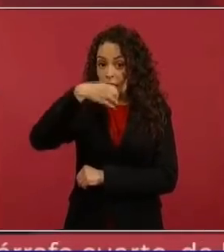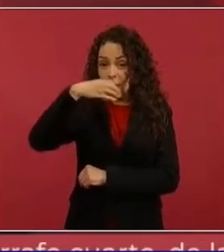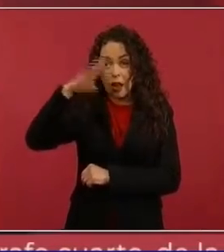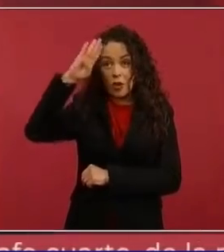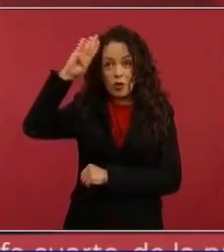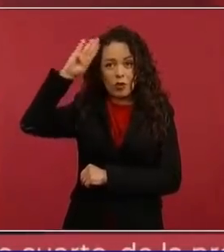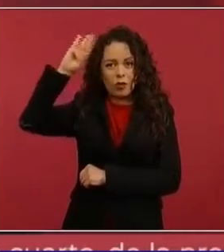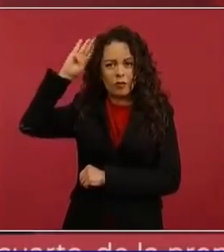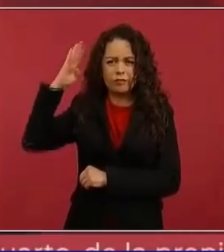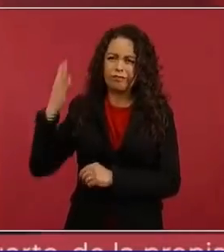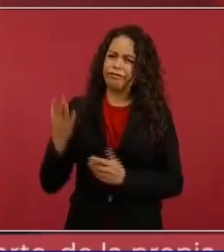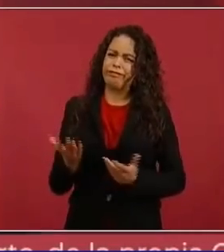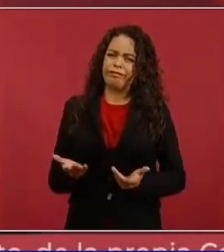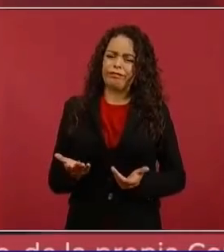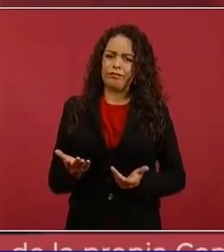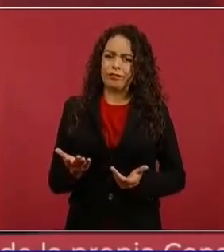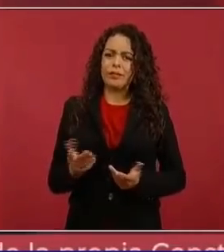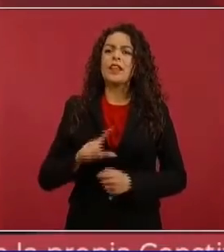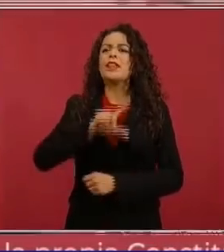qué se van a convertir?